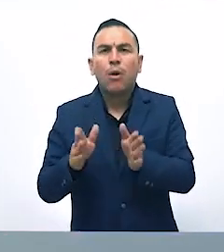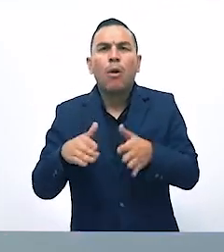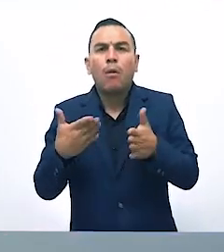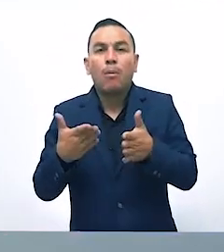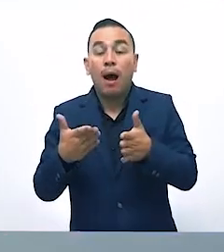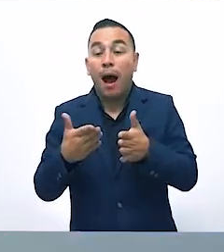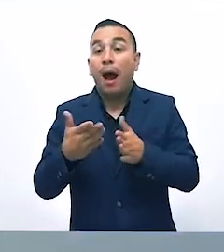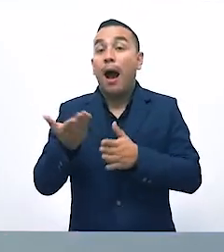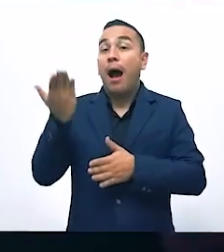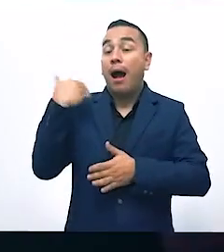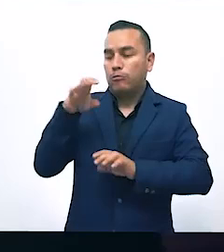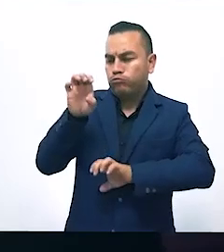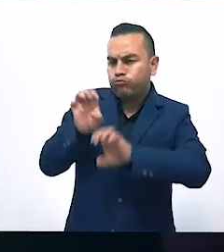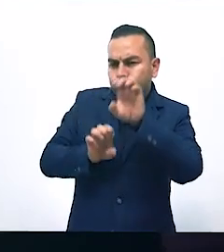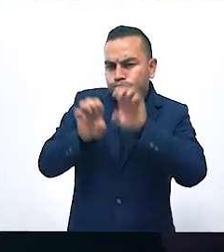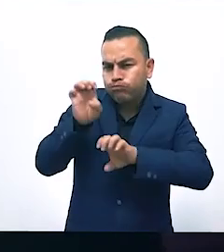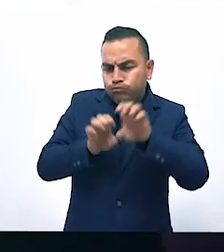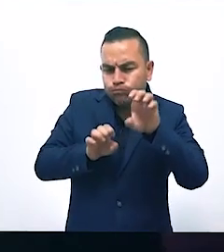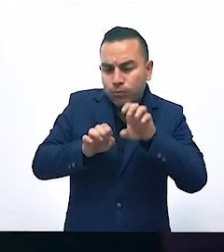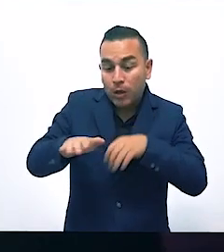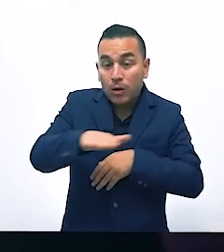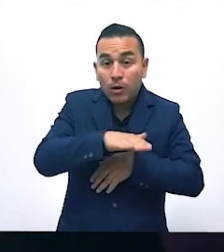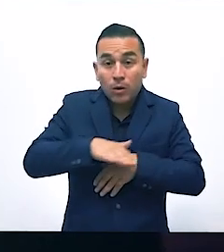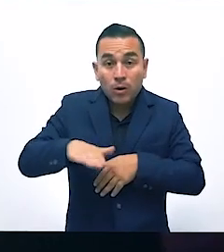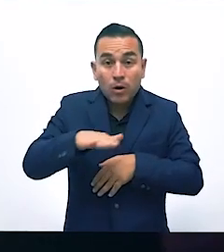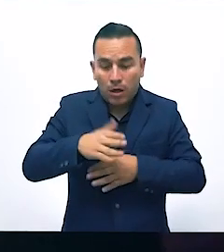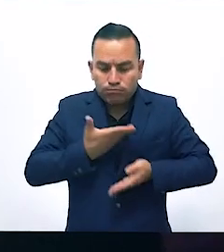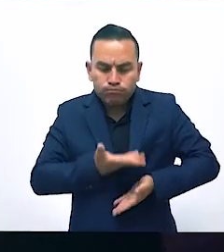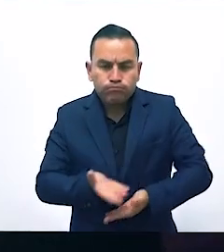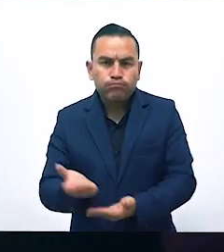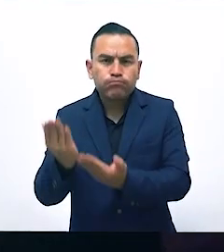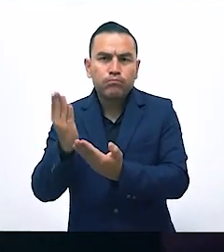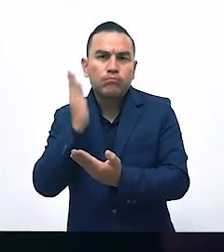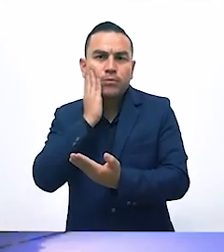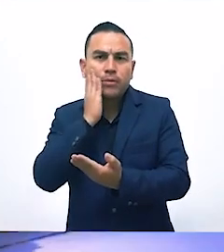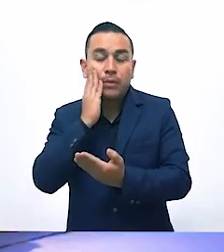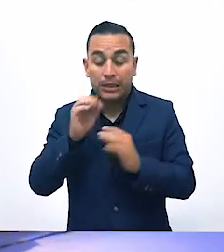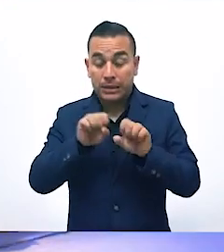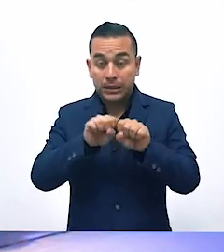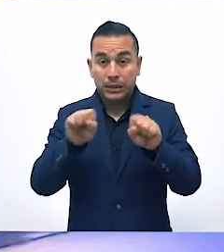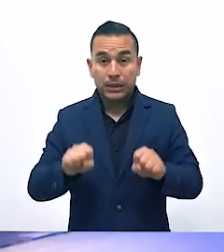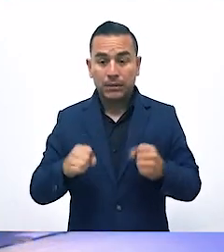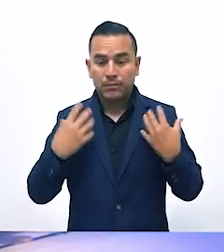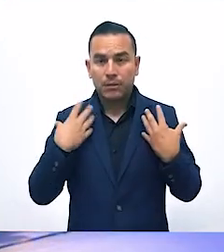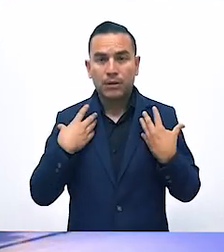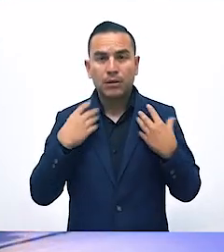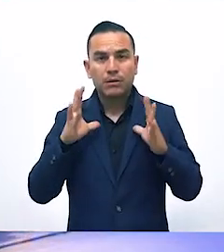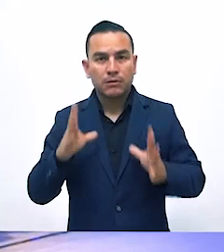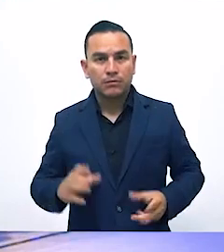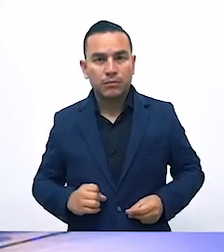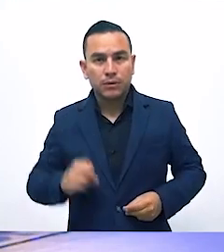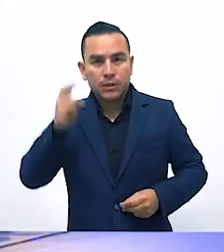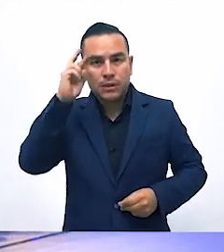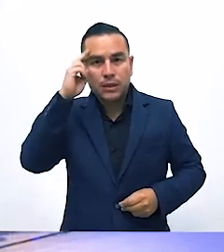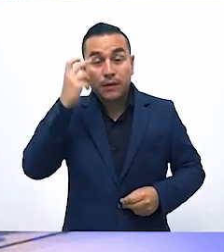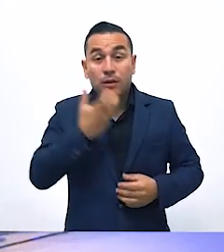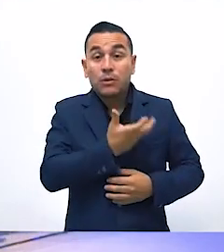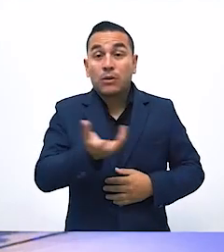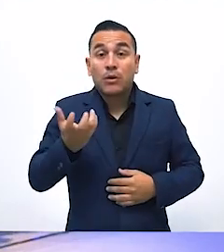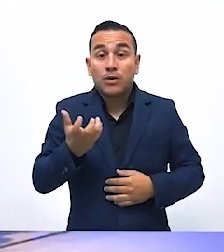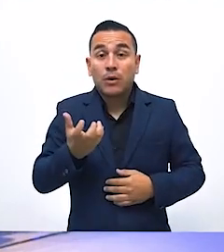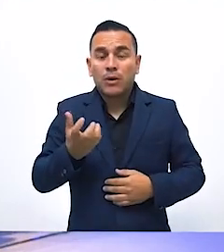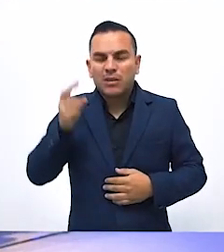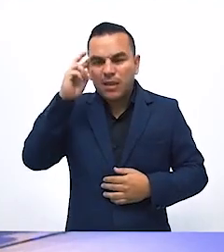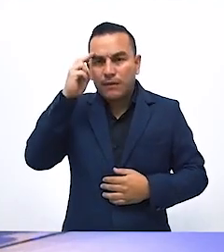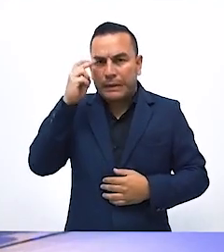camino con un diagnóstico del área materno infantil del sistema de salud público. Nos dimos cuenta de que la situación era más alarmante